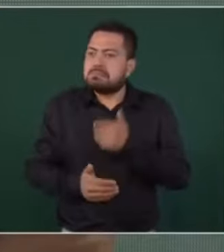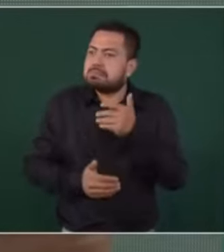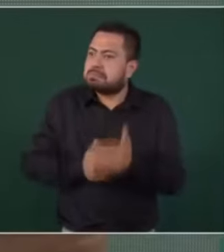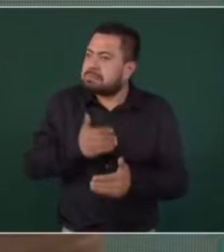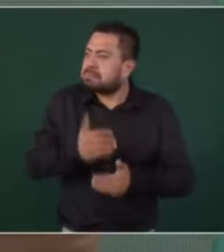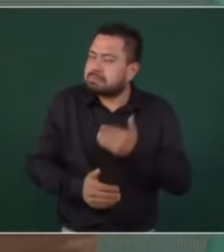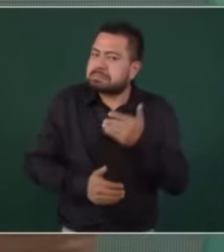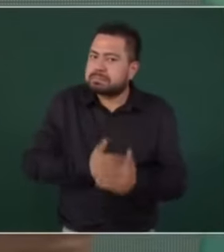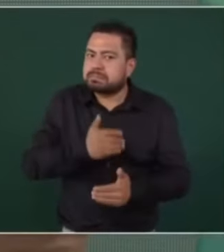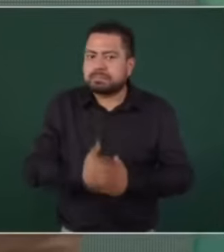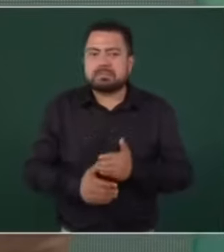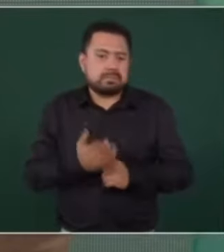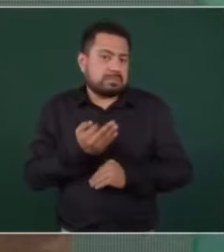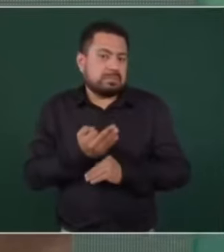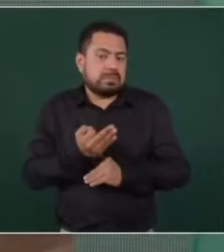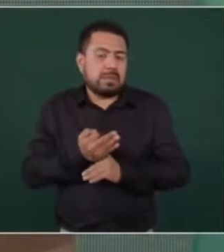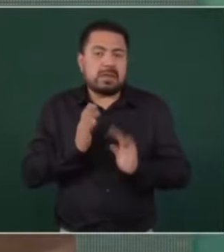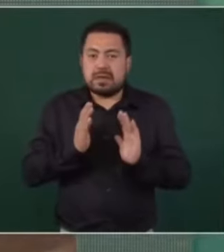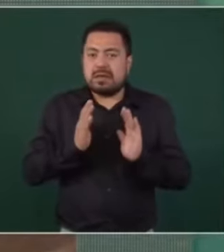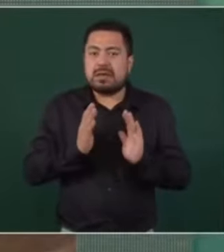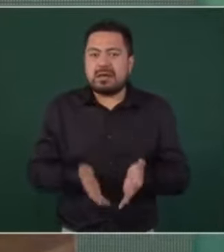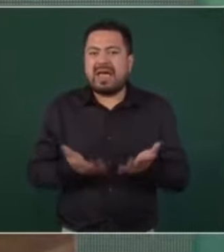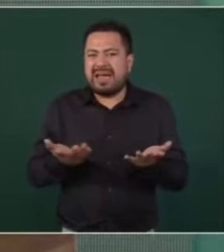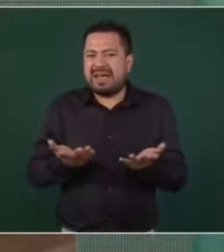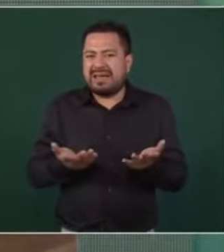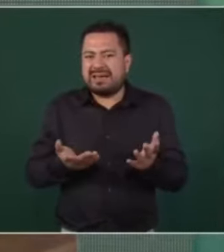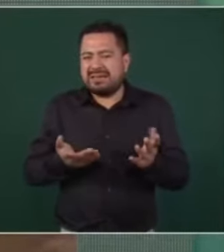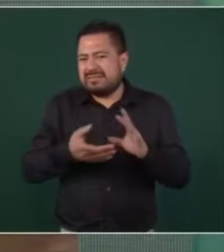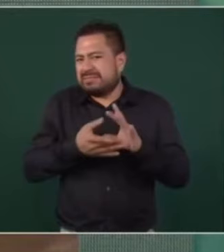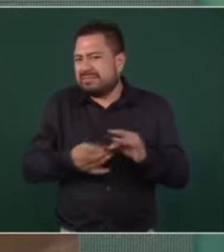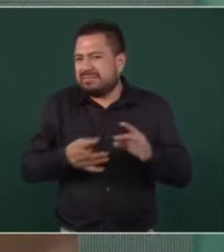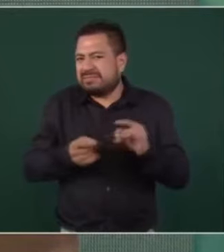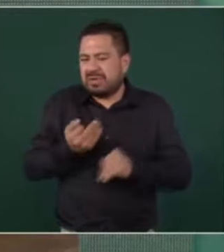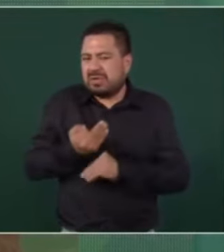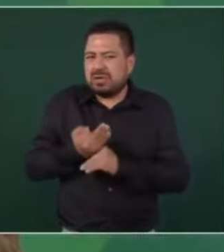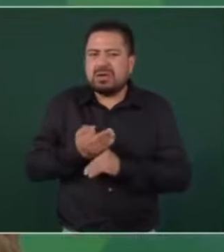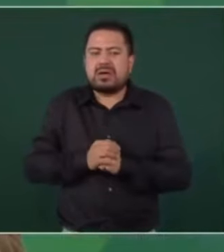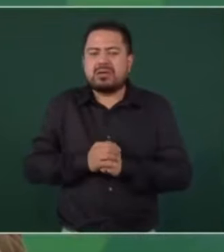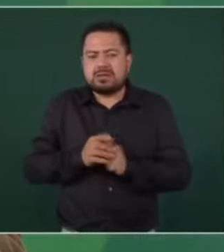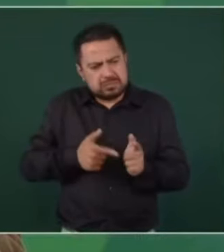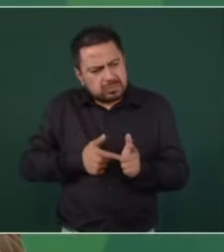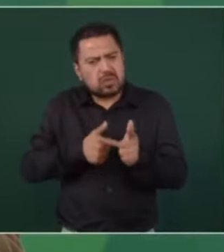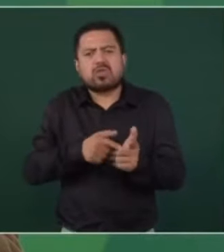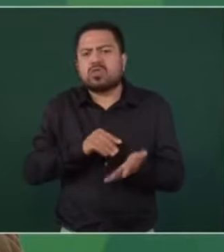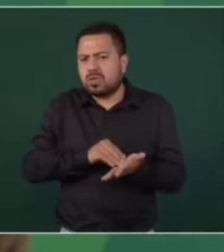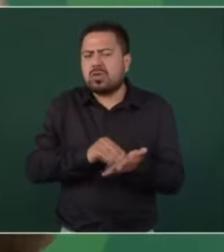como ha quedado de manifiesto. Vamos a seguir informando